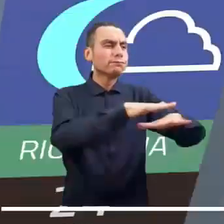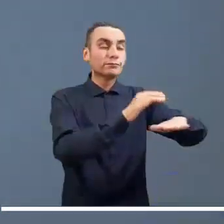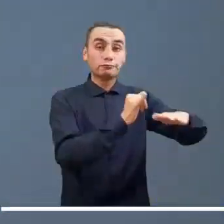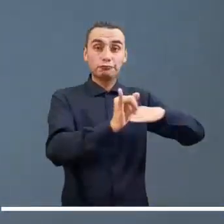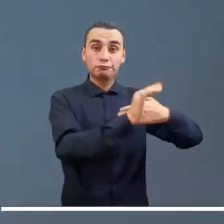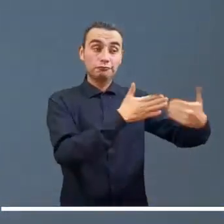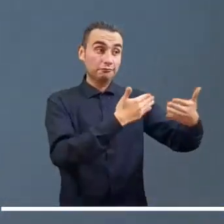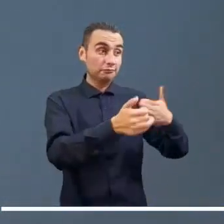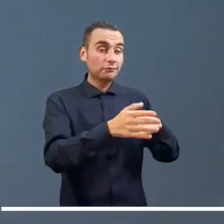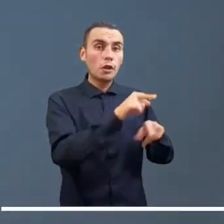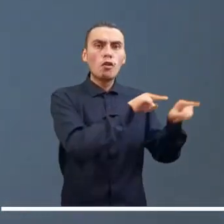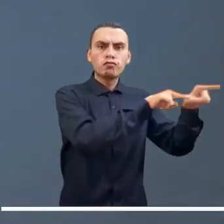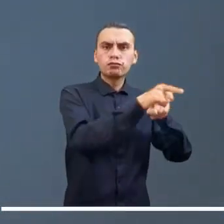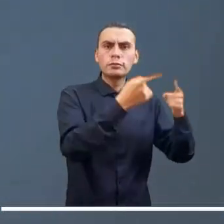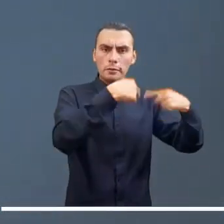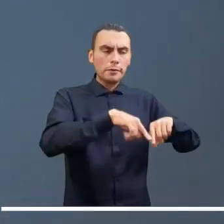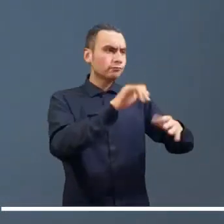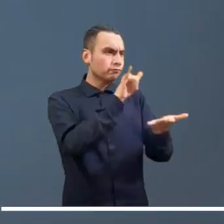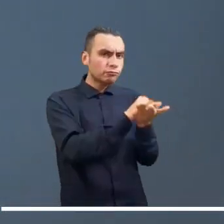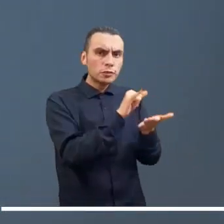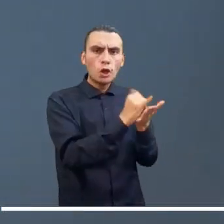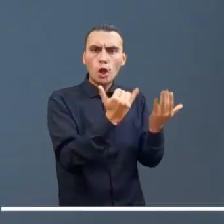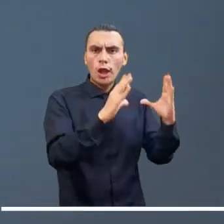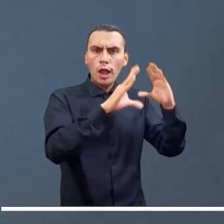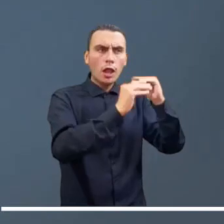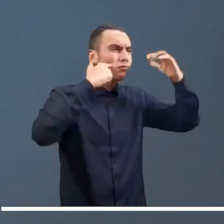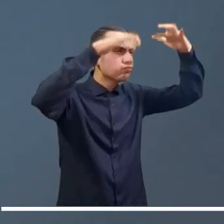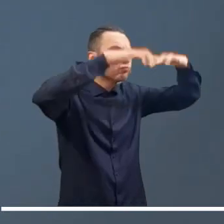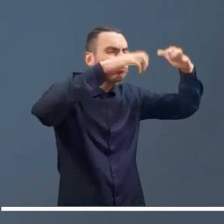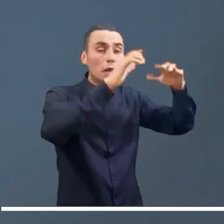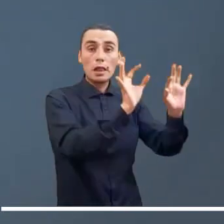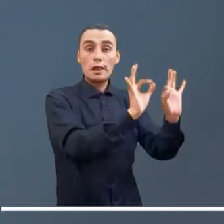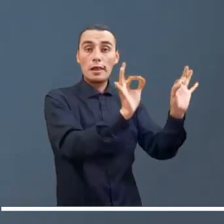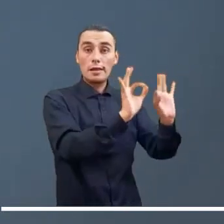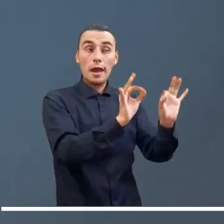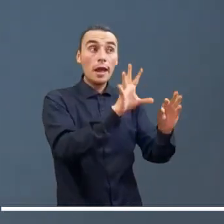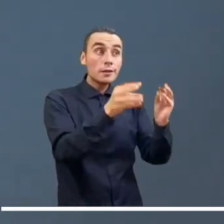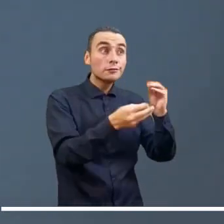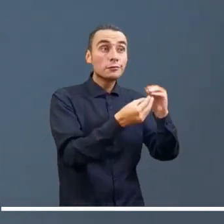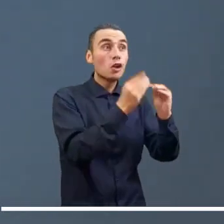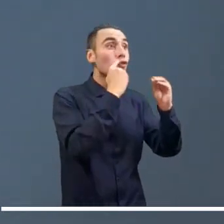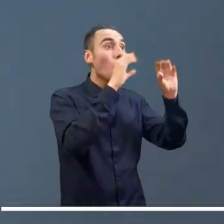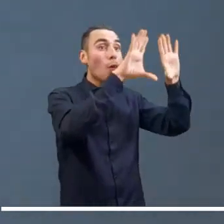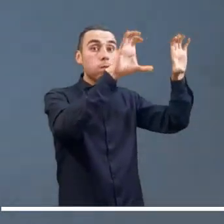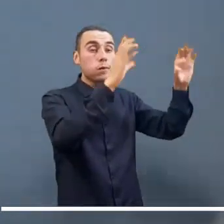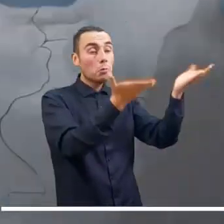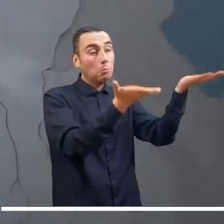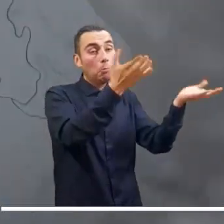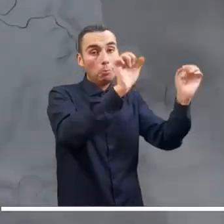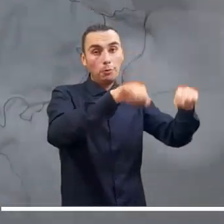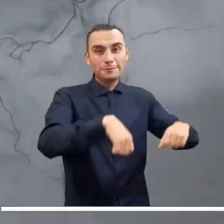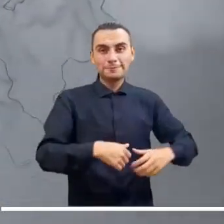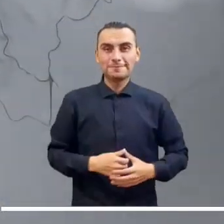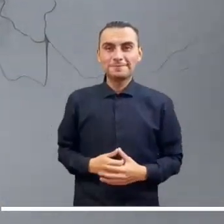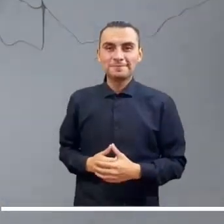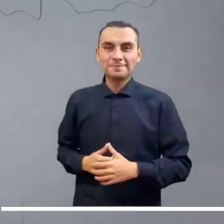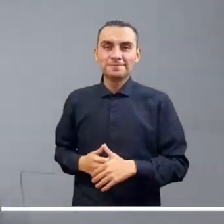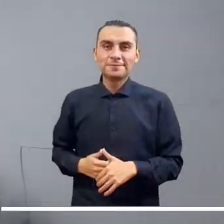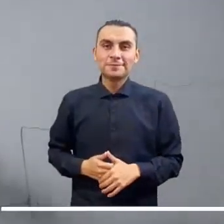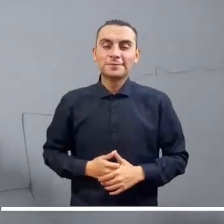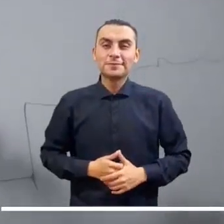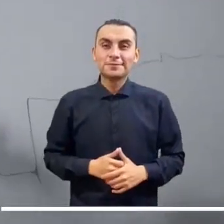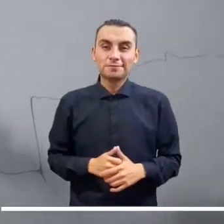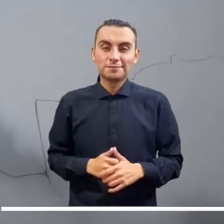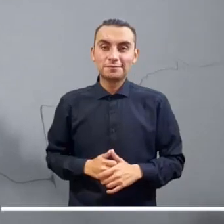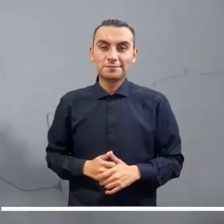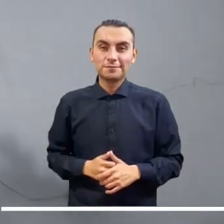Vuelve el tiempo seco a reinar en las islas de San Andrés y Providencia, donde además se espera un cielo entreligera y parcialmente